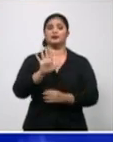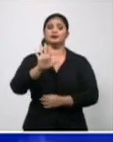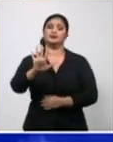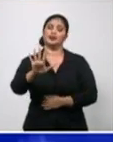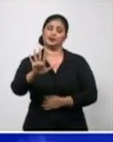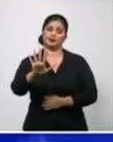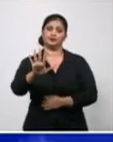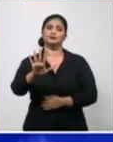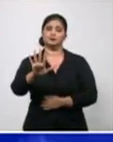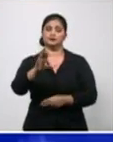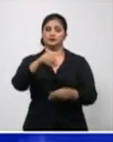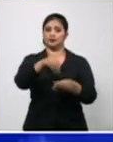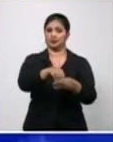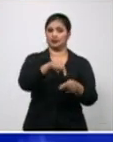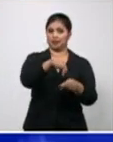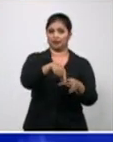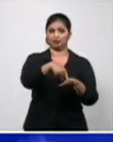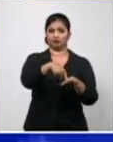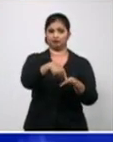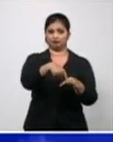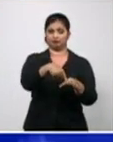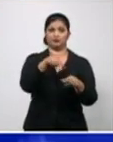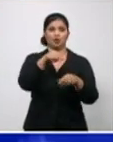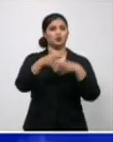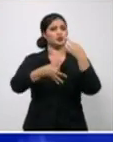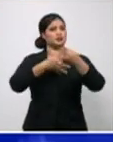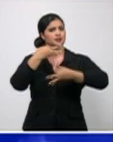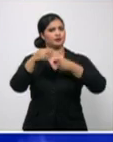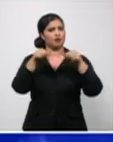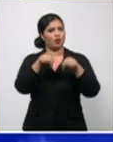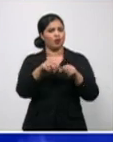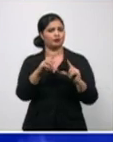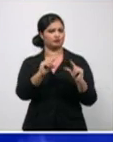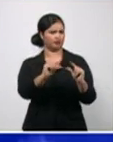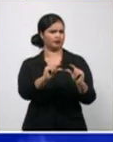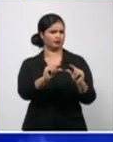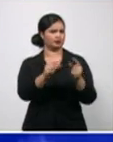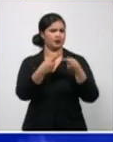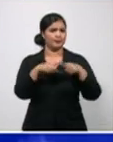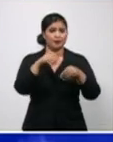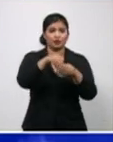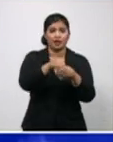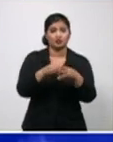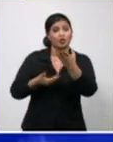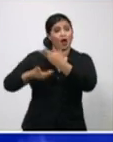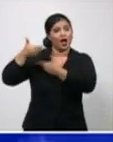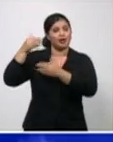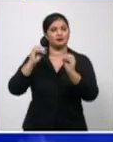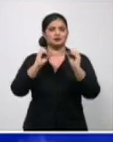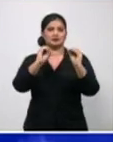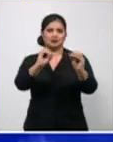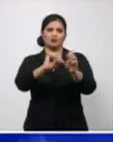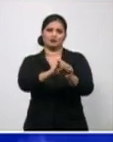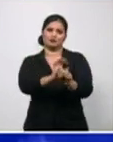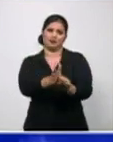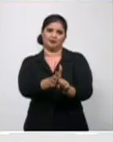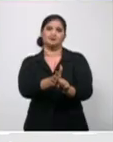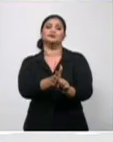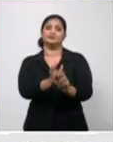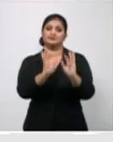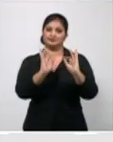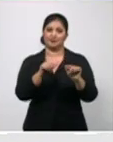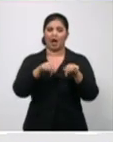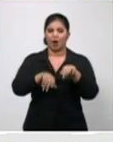autóctonos que pudiéramos decir que es bajo, pero para la historia de este municipio es elevado en estos momentos.